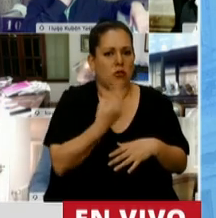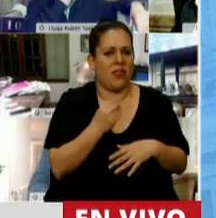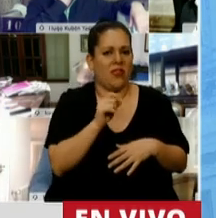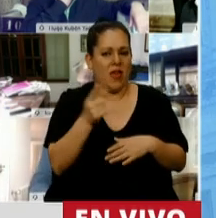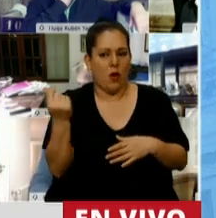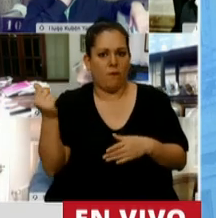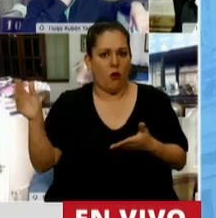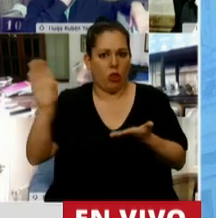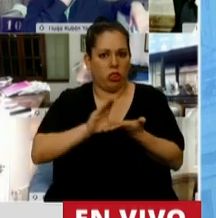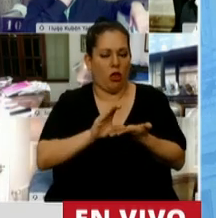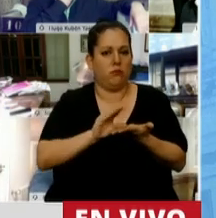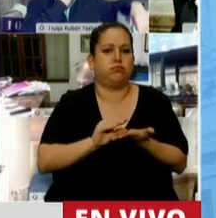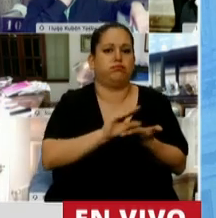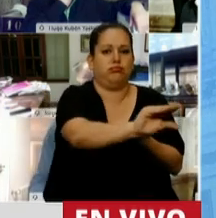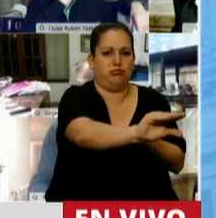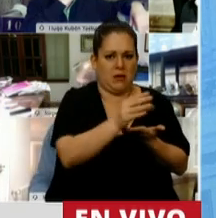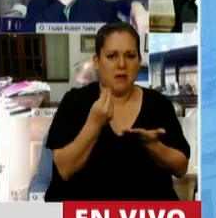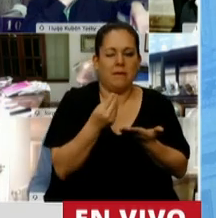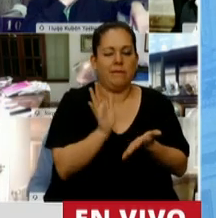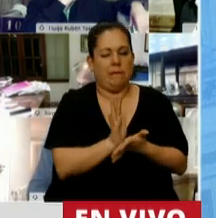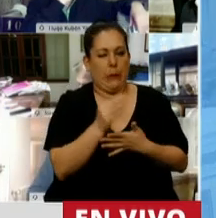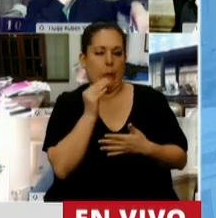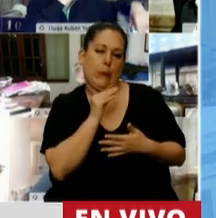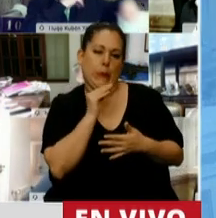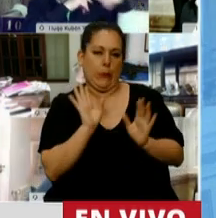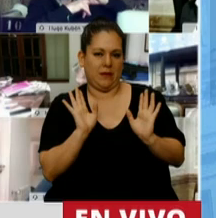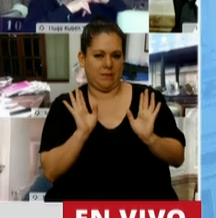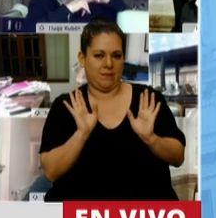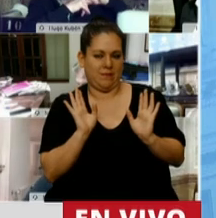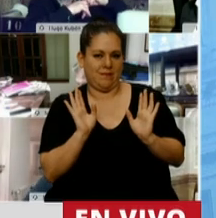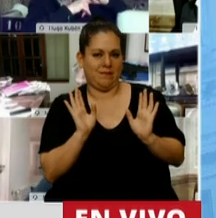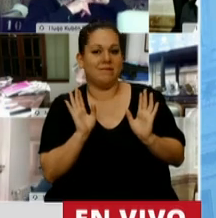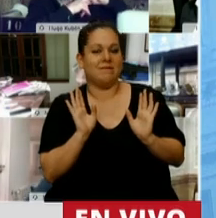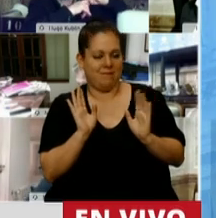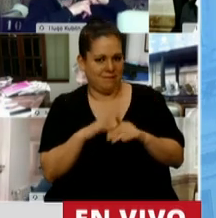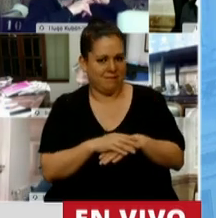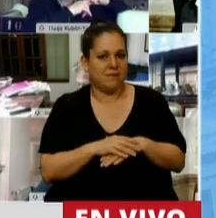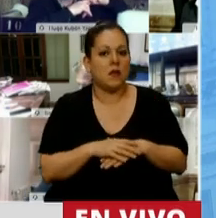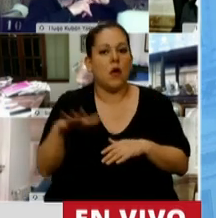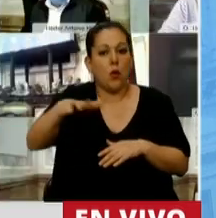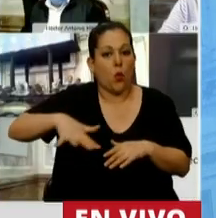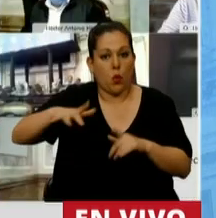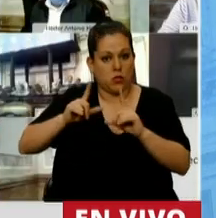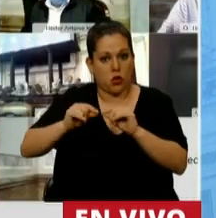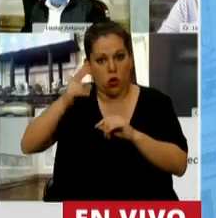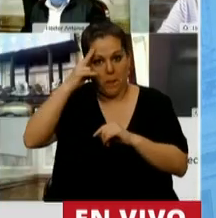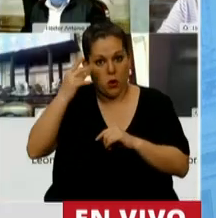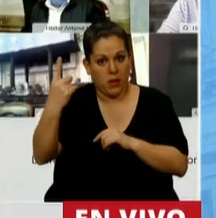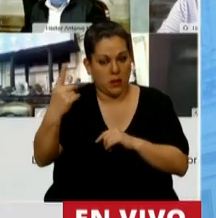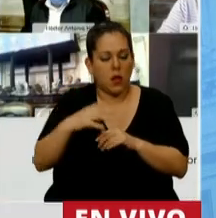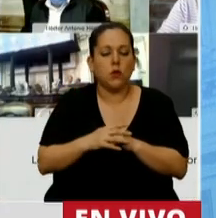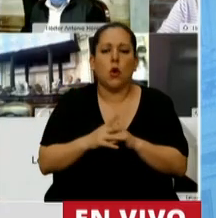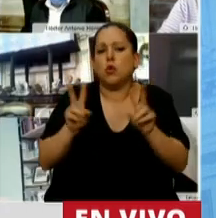¿Qué significa esto? Discrecionalidad. En la jurisdicción 91, reserva,